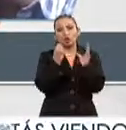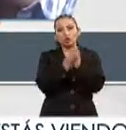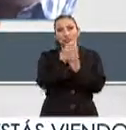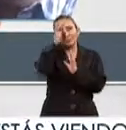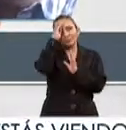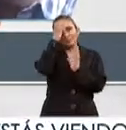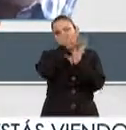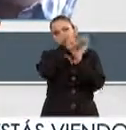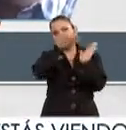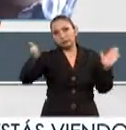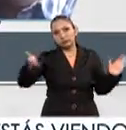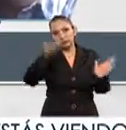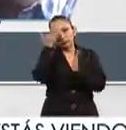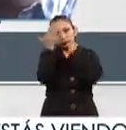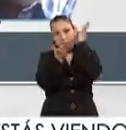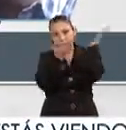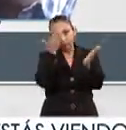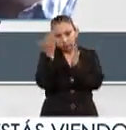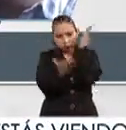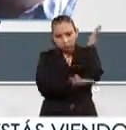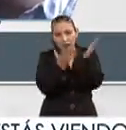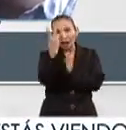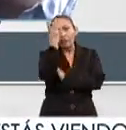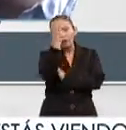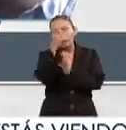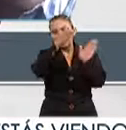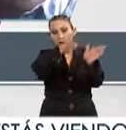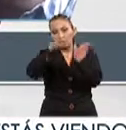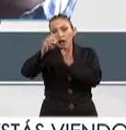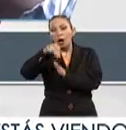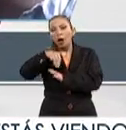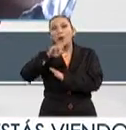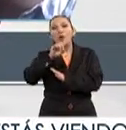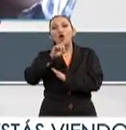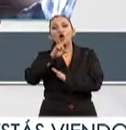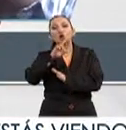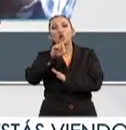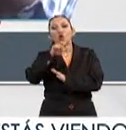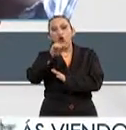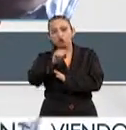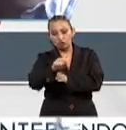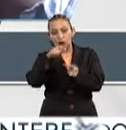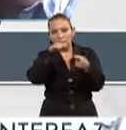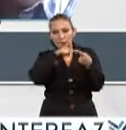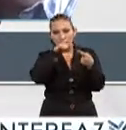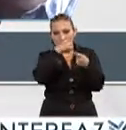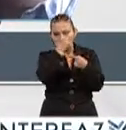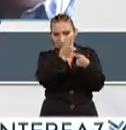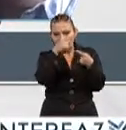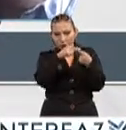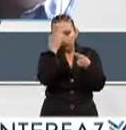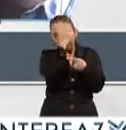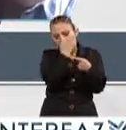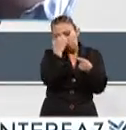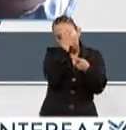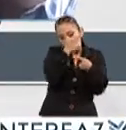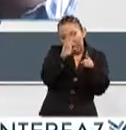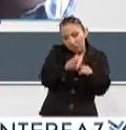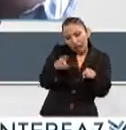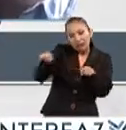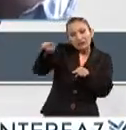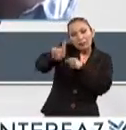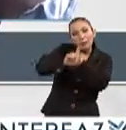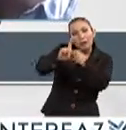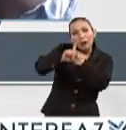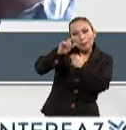está pensado para realizarlo en tres módulos fundamentalmente el primer módulo es un diagnóstico o análisis